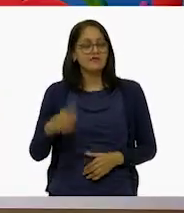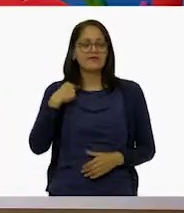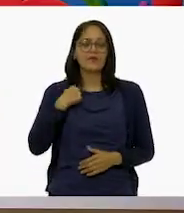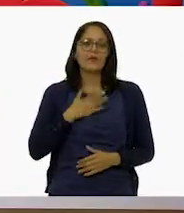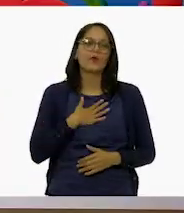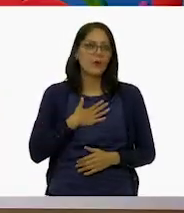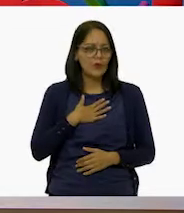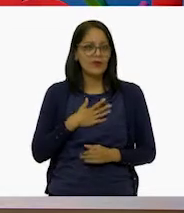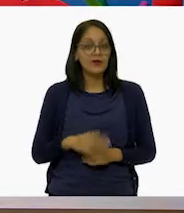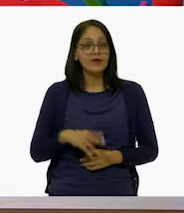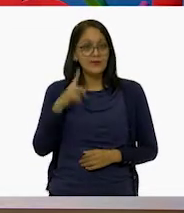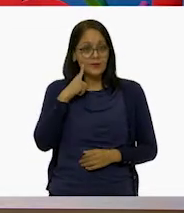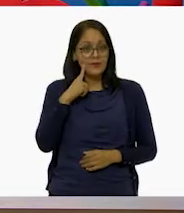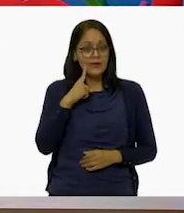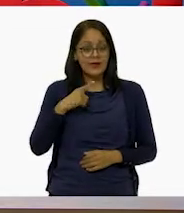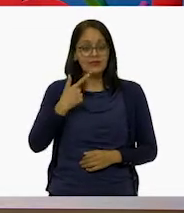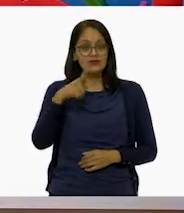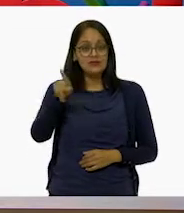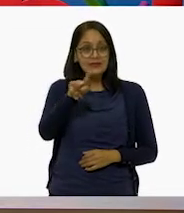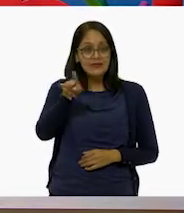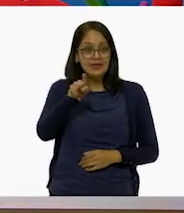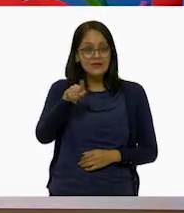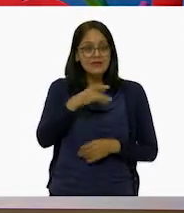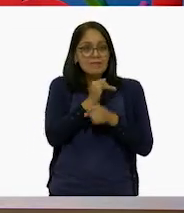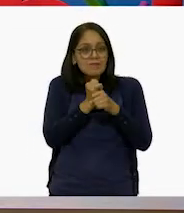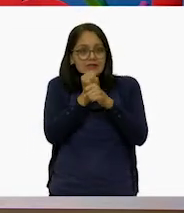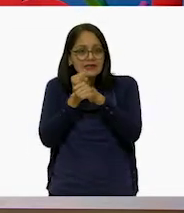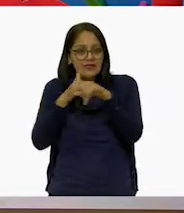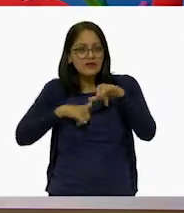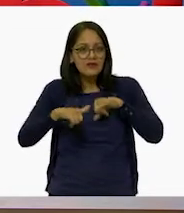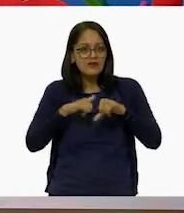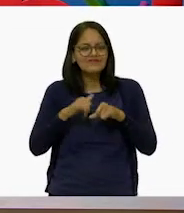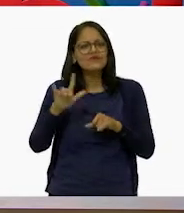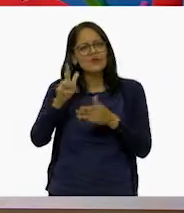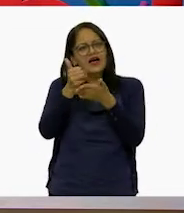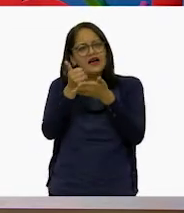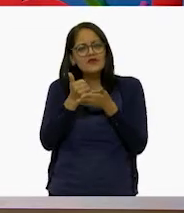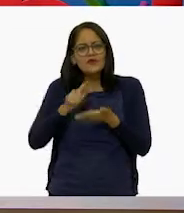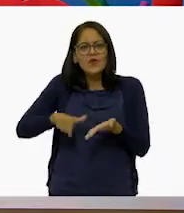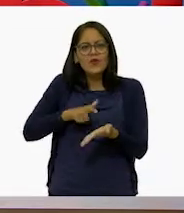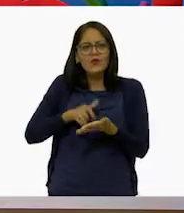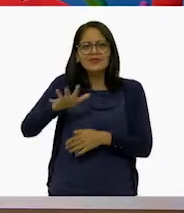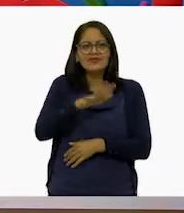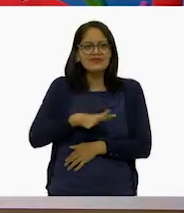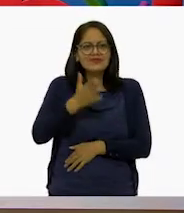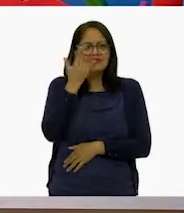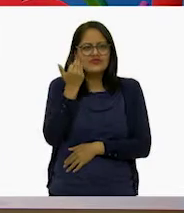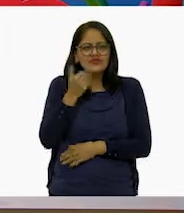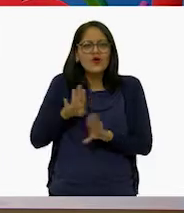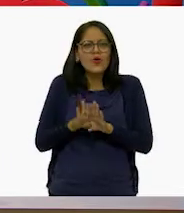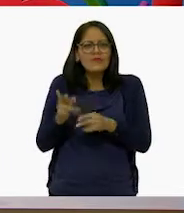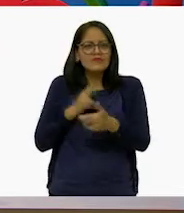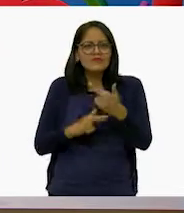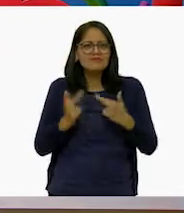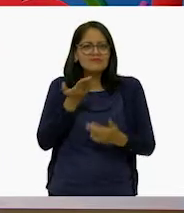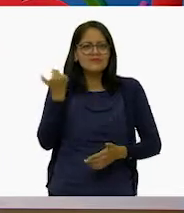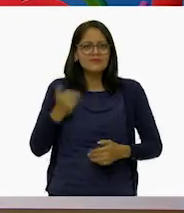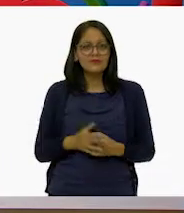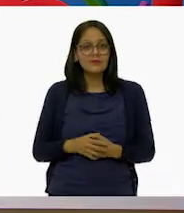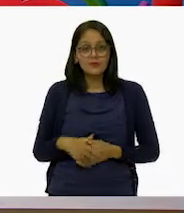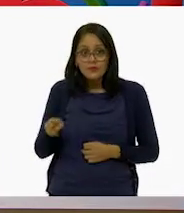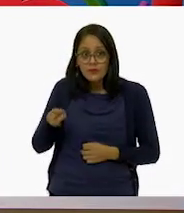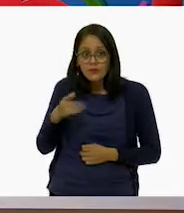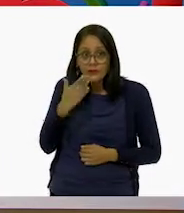alivio! Súper geo-investigadoras. Necesito de su ayuda. No sé dónde estoy ni cómo regresar. Ale, ¿estás bien?